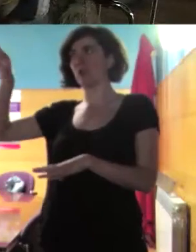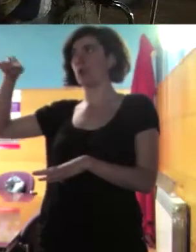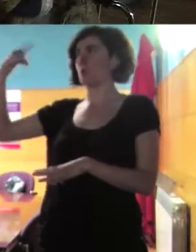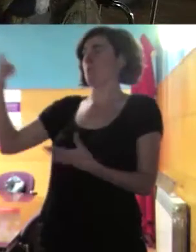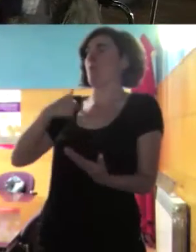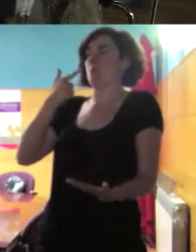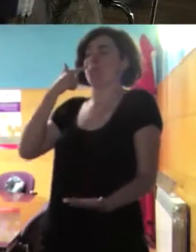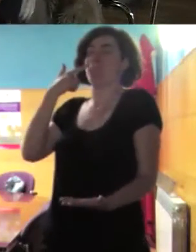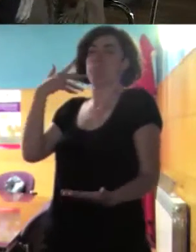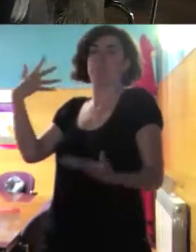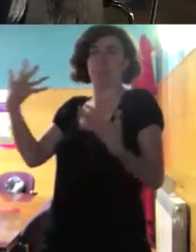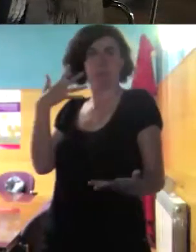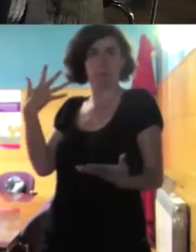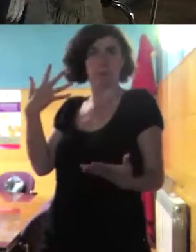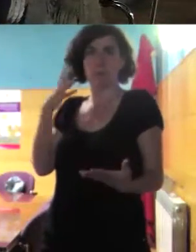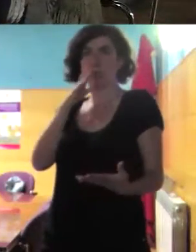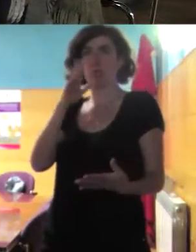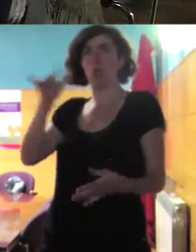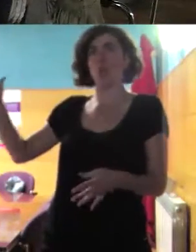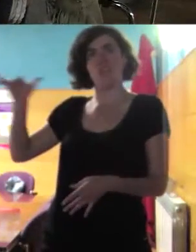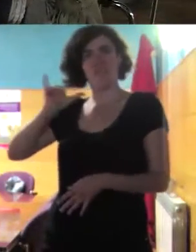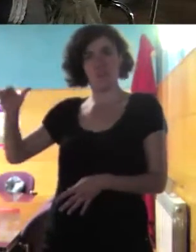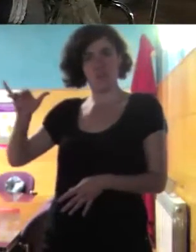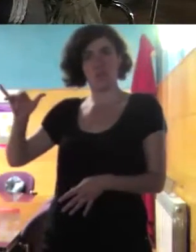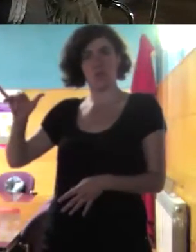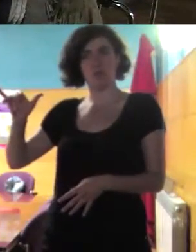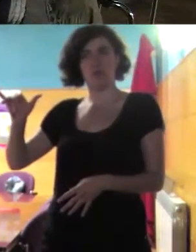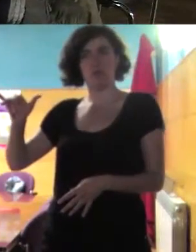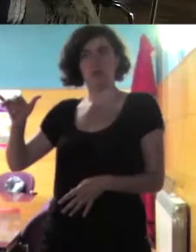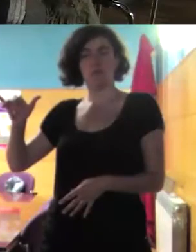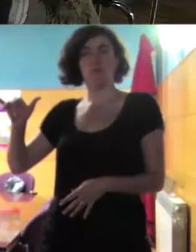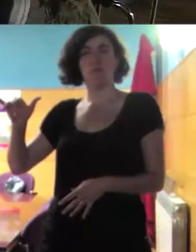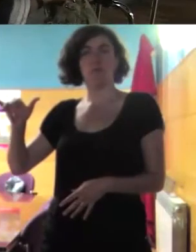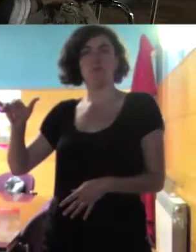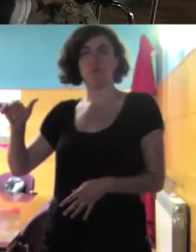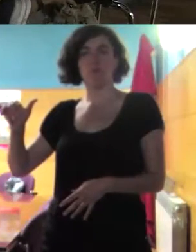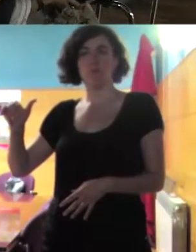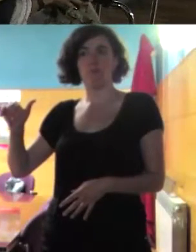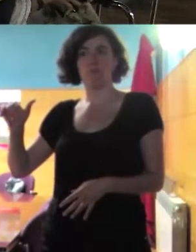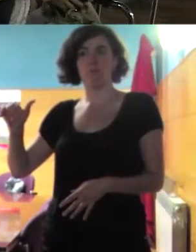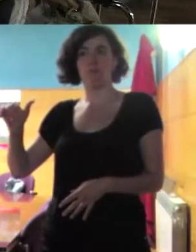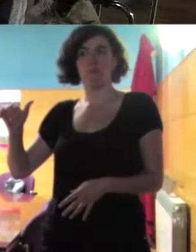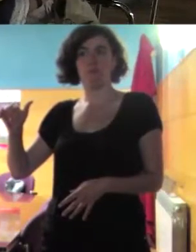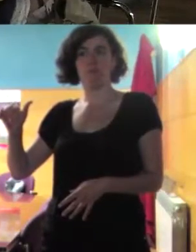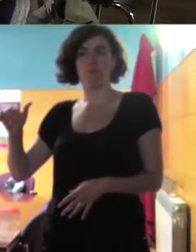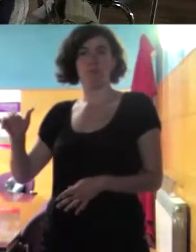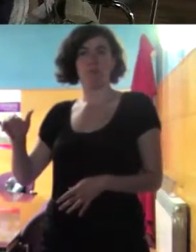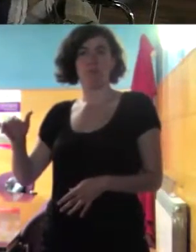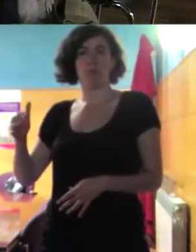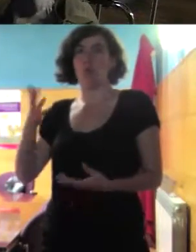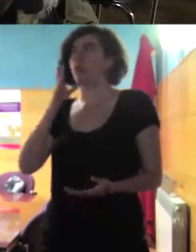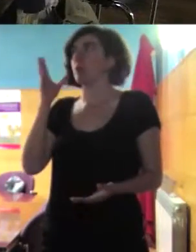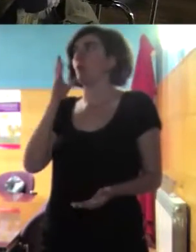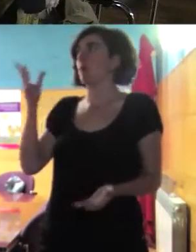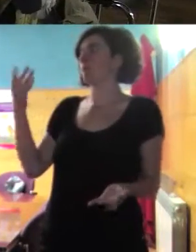evidentes en la diferencia cultural que se ven como más evidentes o de otros colores